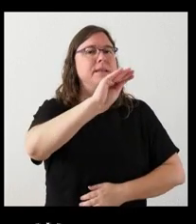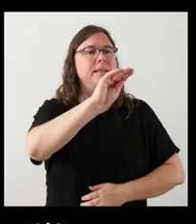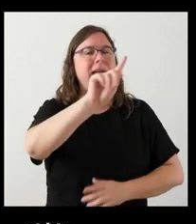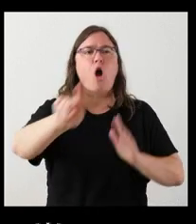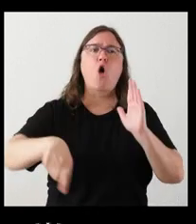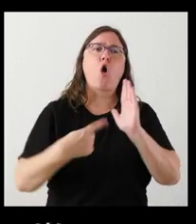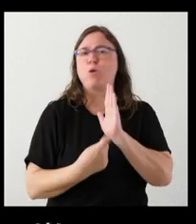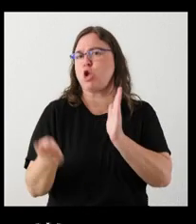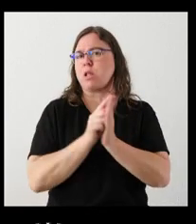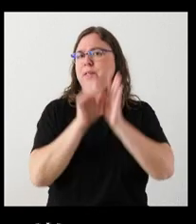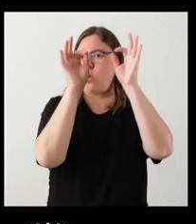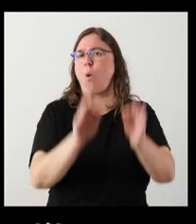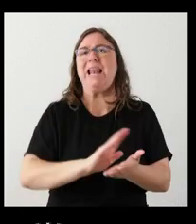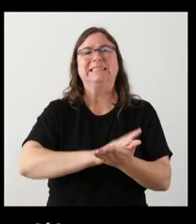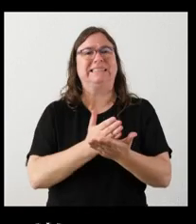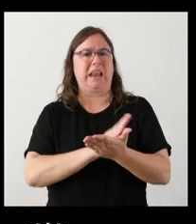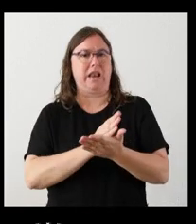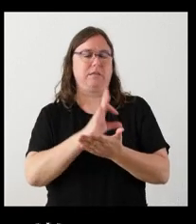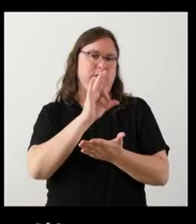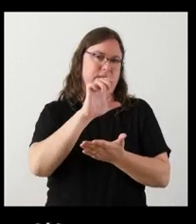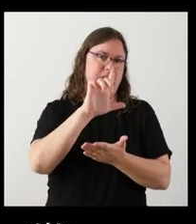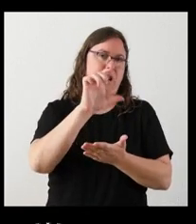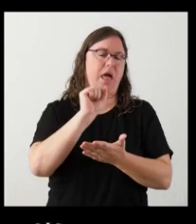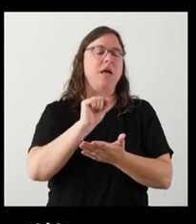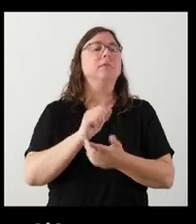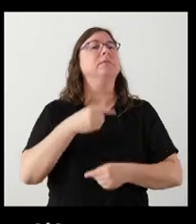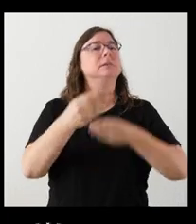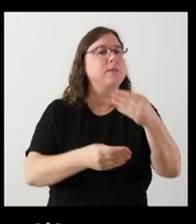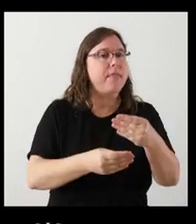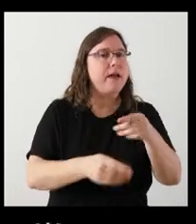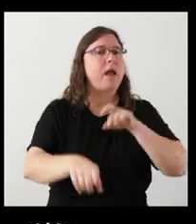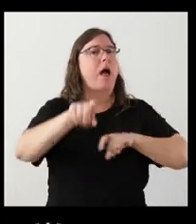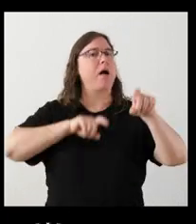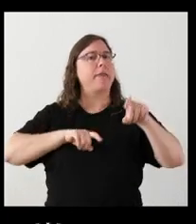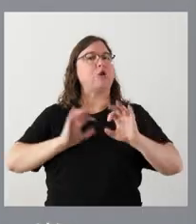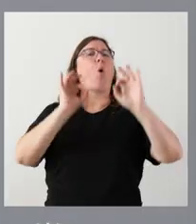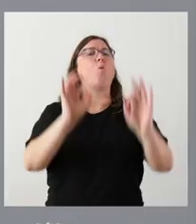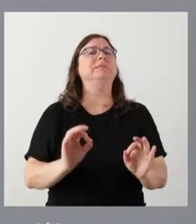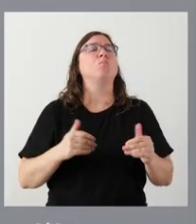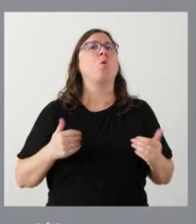del SERLA. No sé si va a ser así o va a haber marcha atrás o no, o se queda como está.